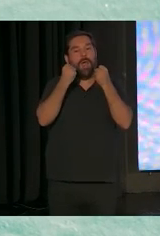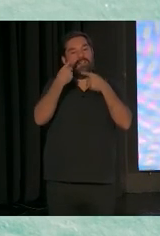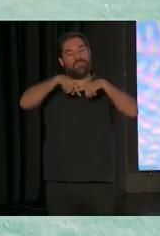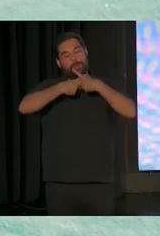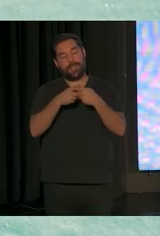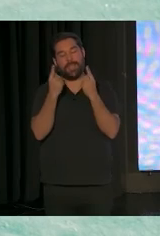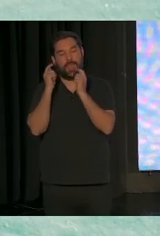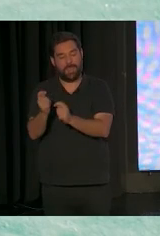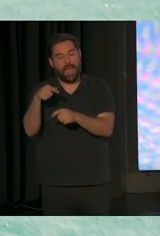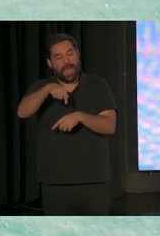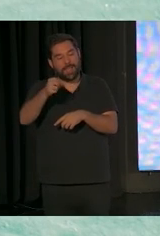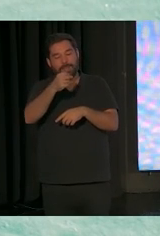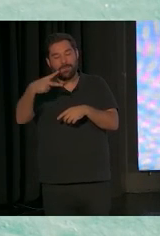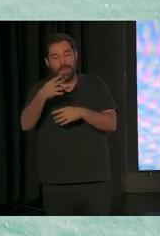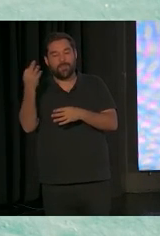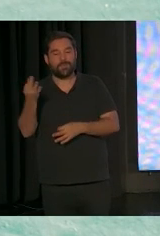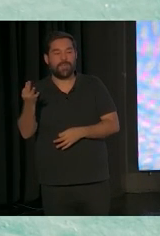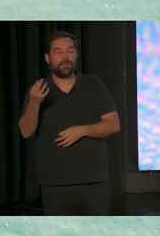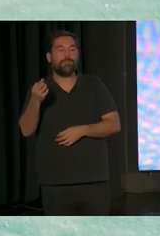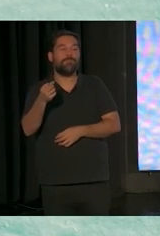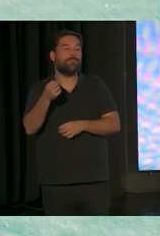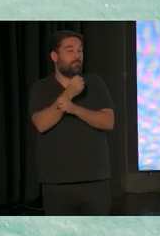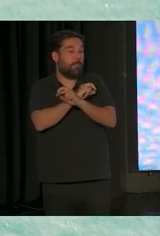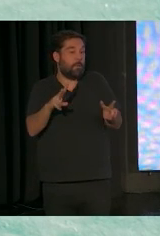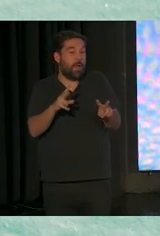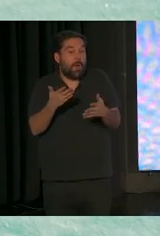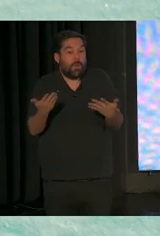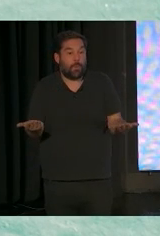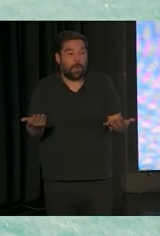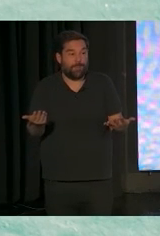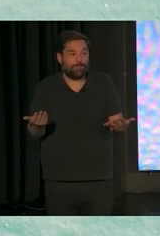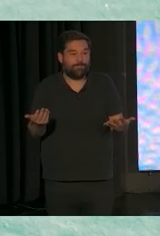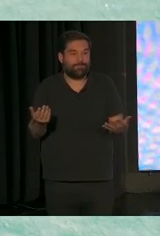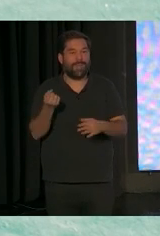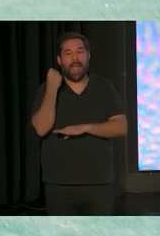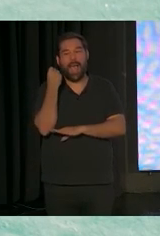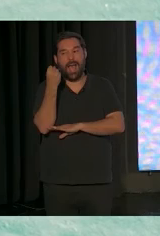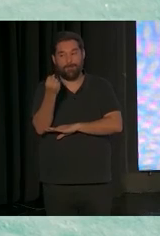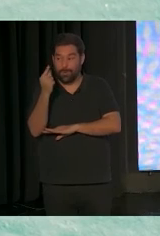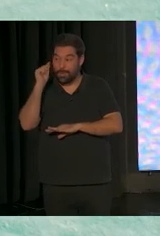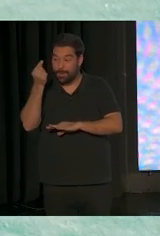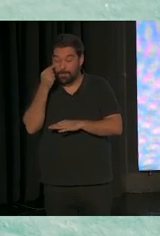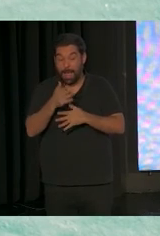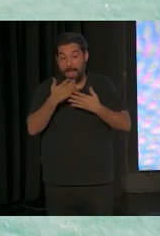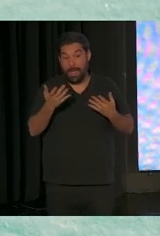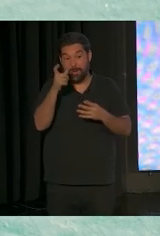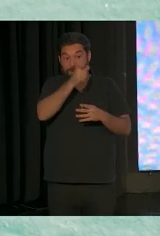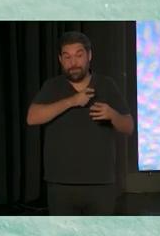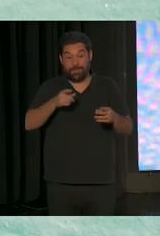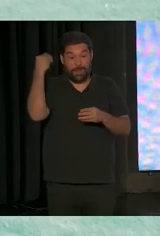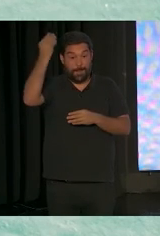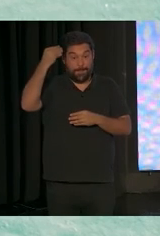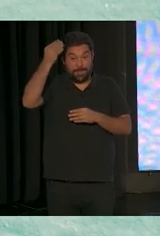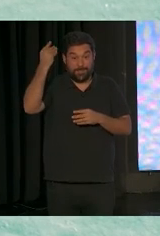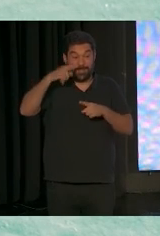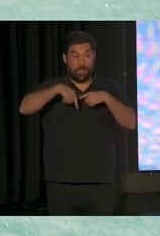es lo que nos salió peor, los peores resultados, en tener en cuenta los apoyos. Porque aunque la gente piensa que en España estamos todo